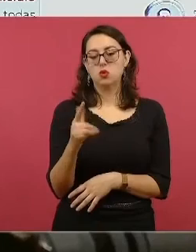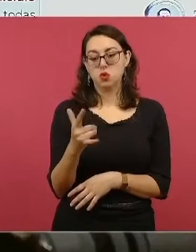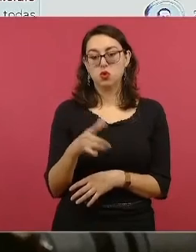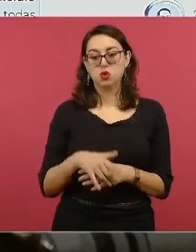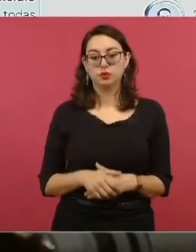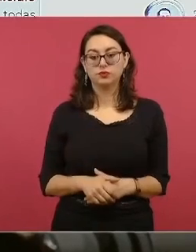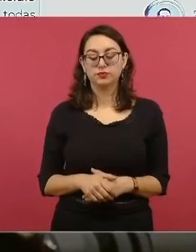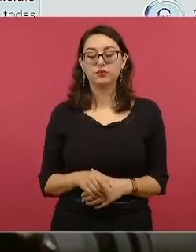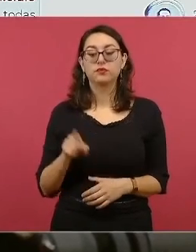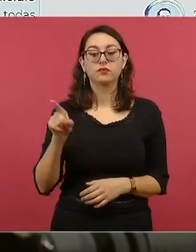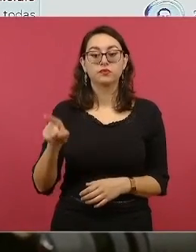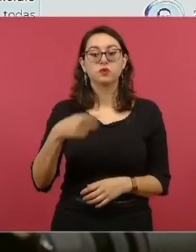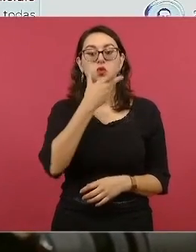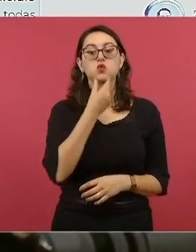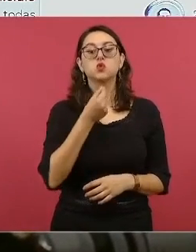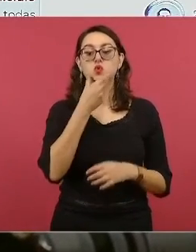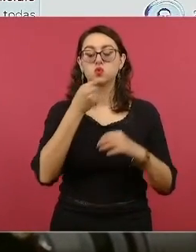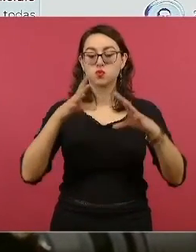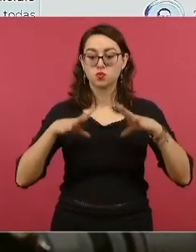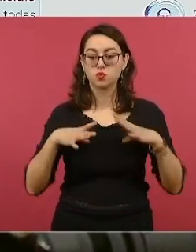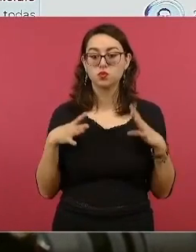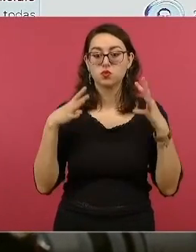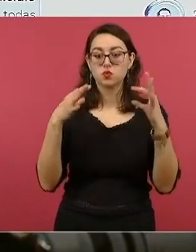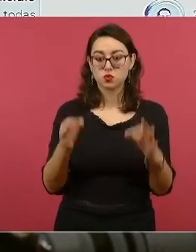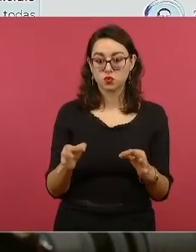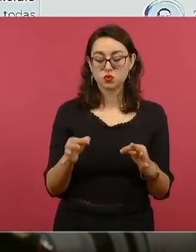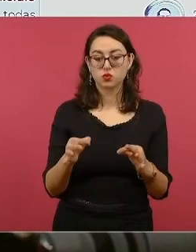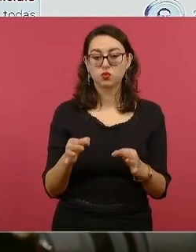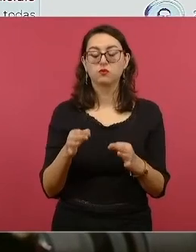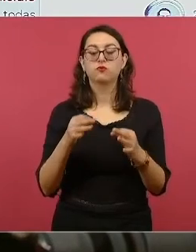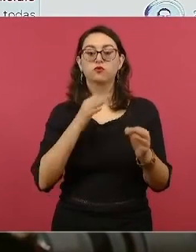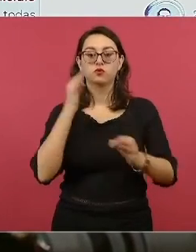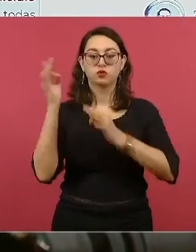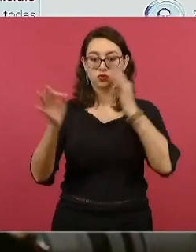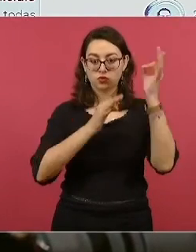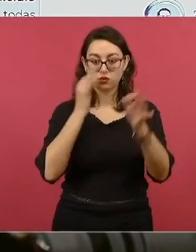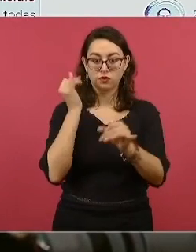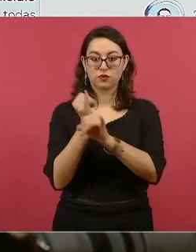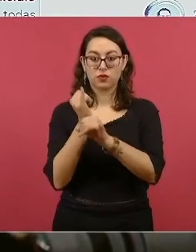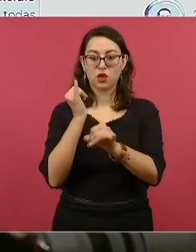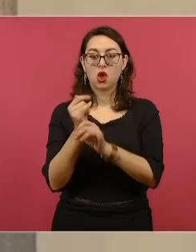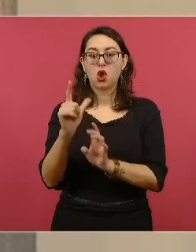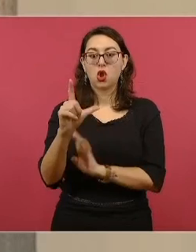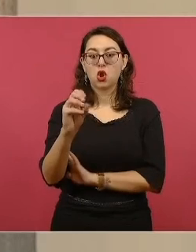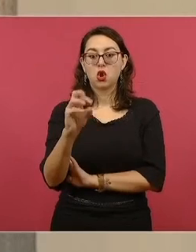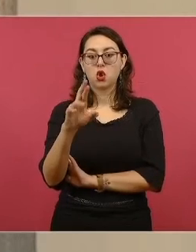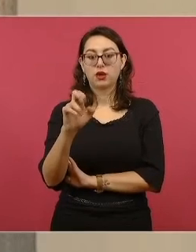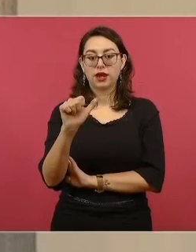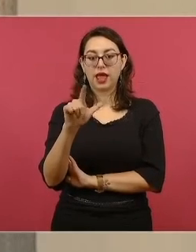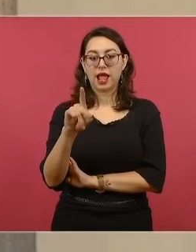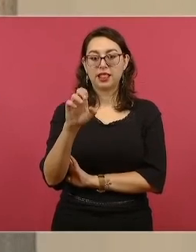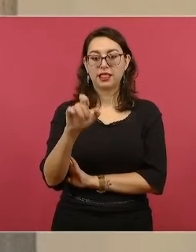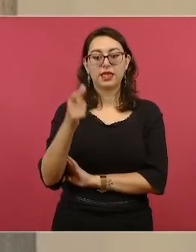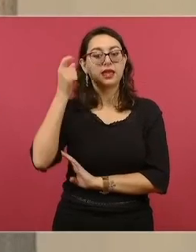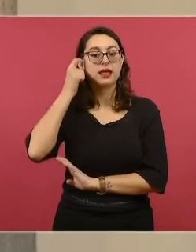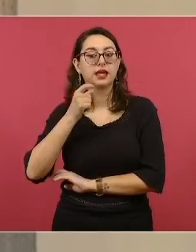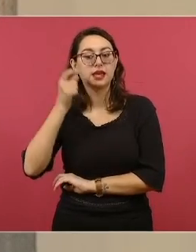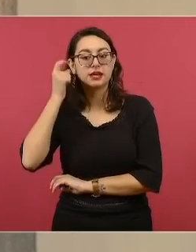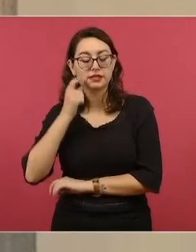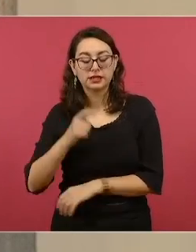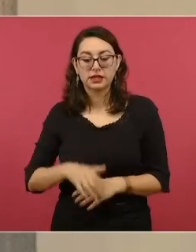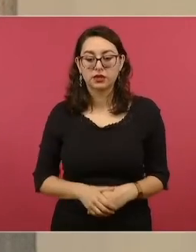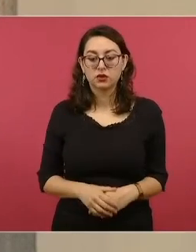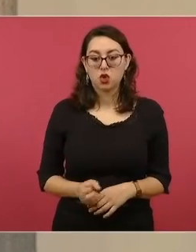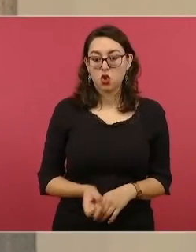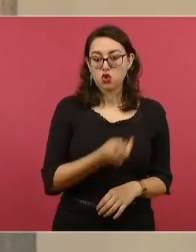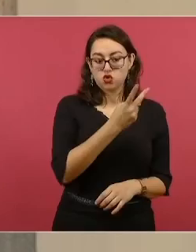Él fue fundador del portal de noticias digital, Lo Real de Guerrero. Fue agredido con arma de fuego por dos